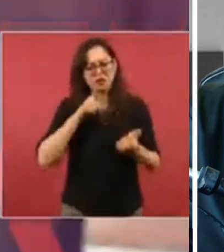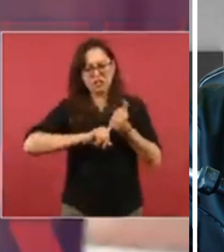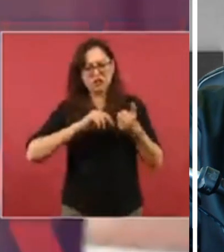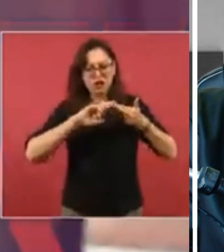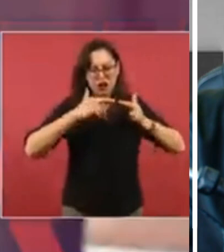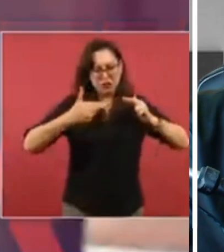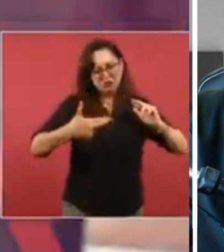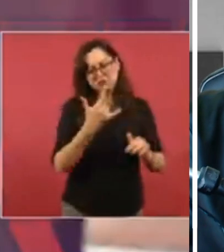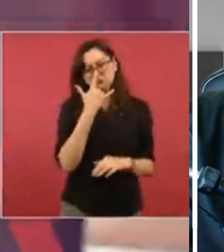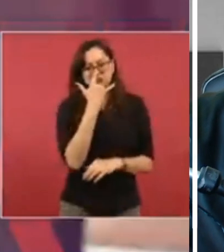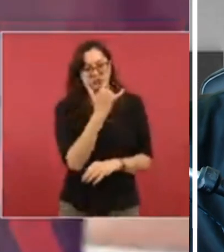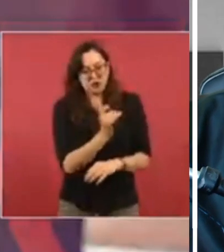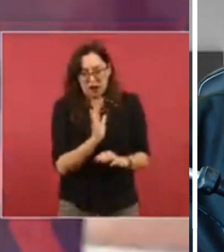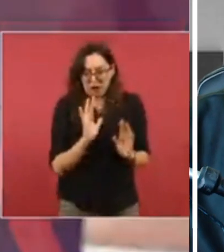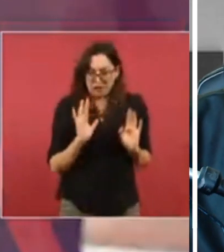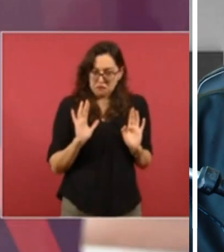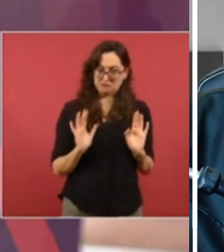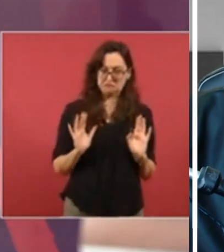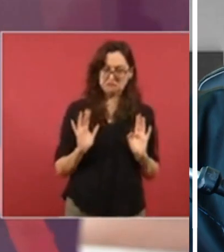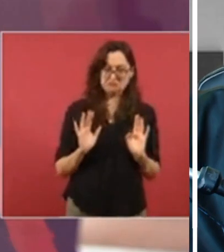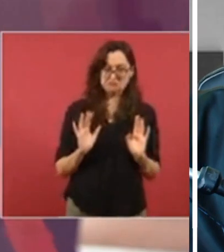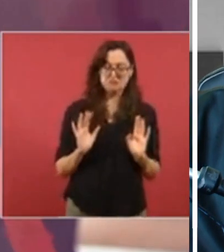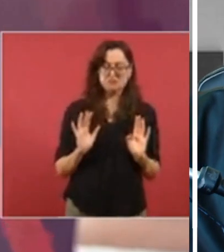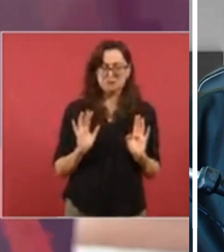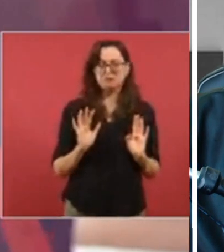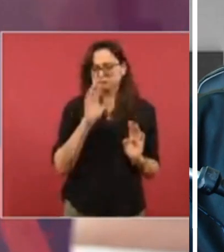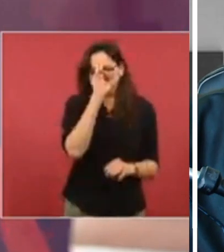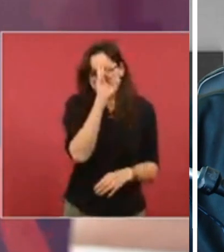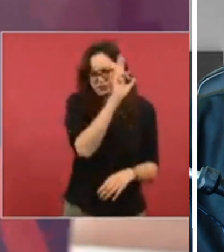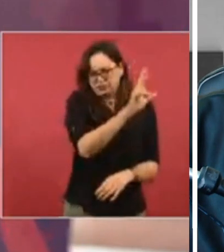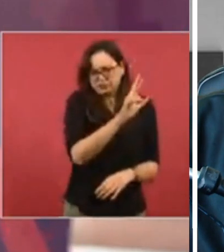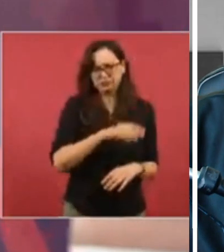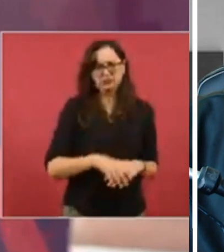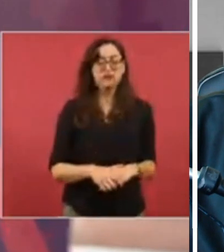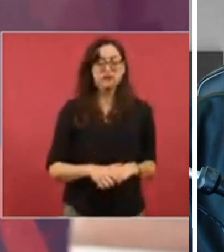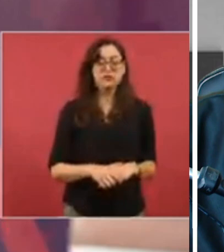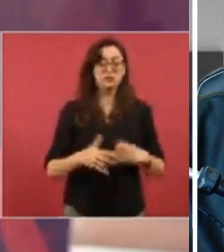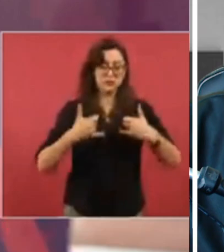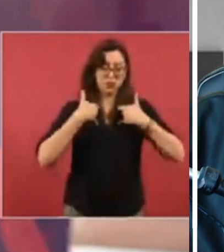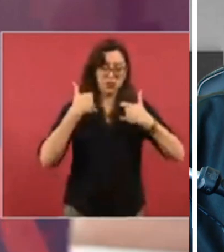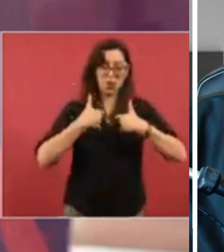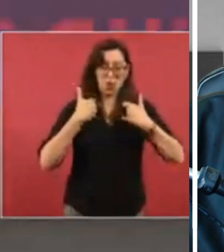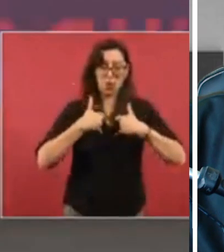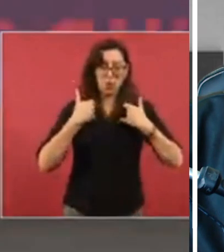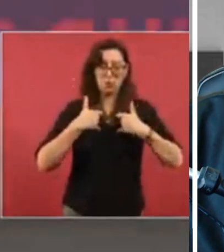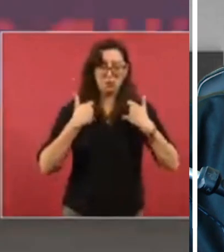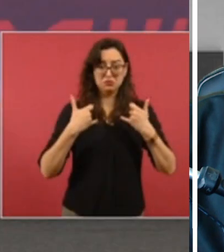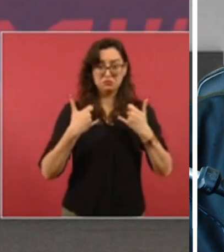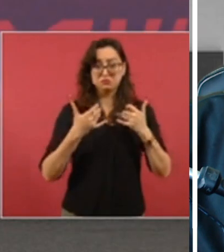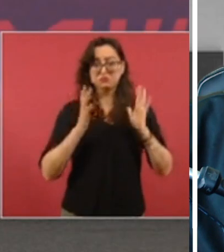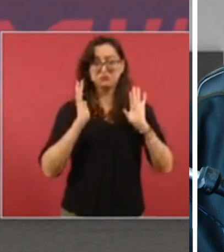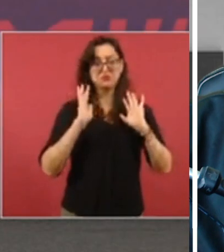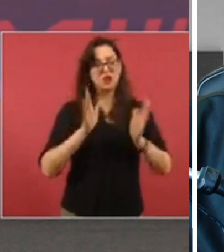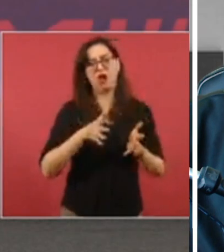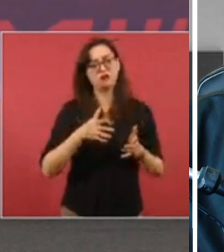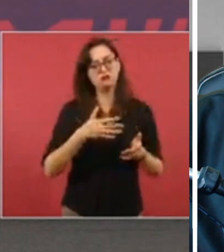allá los jóvenes desde que empieza la adolescencia ya se van